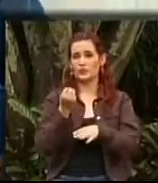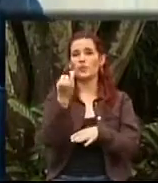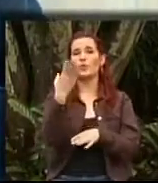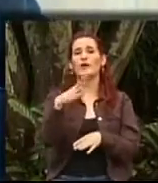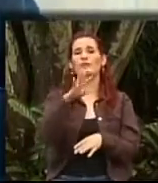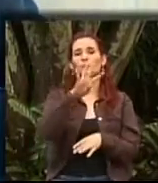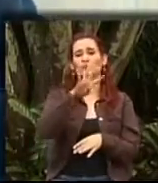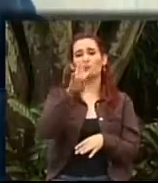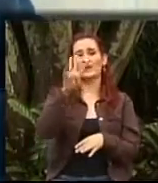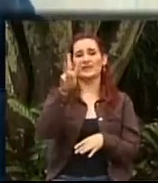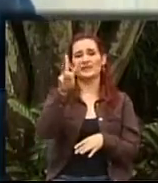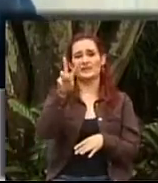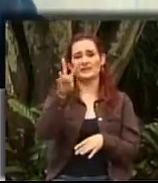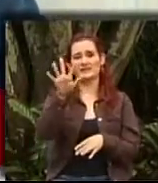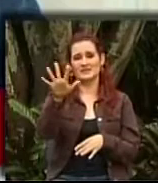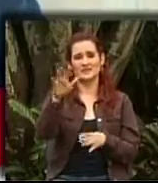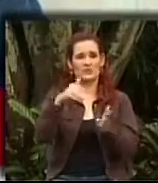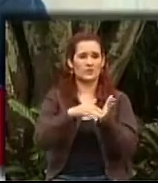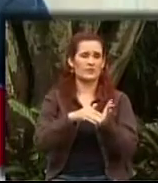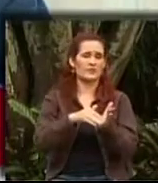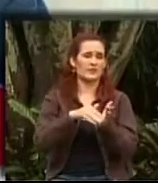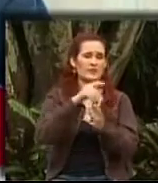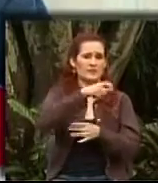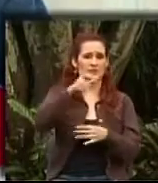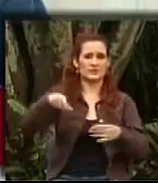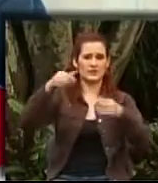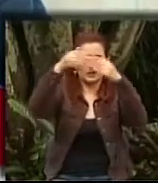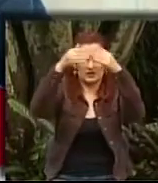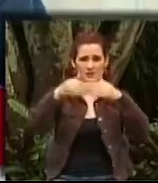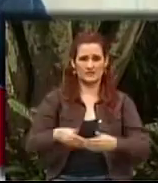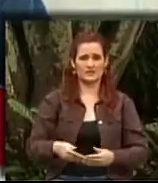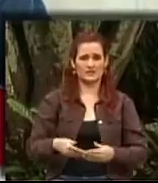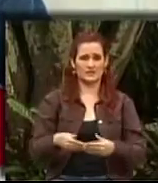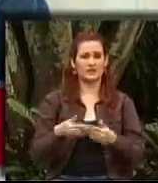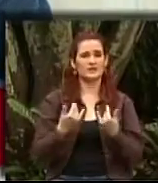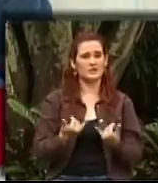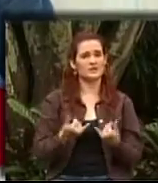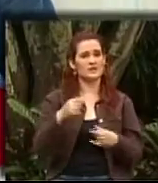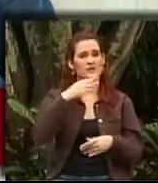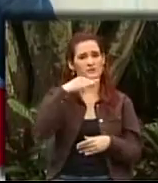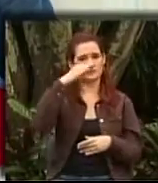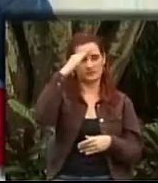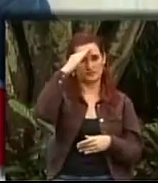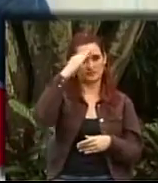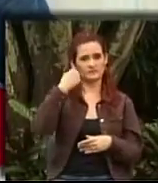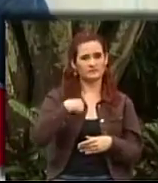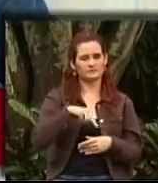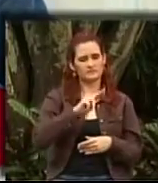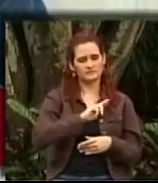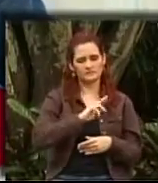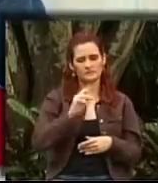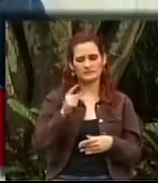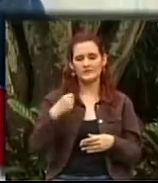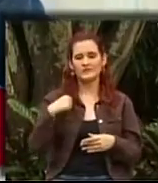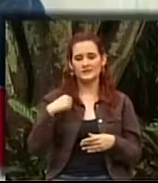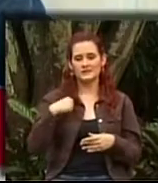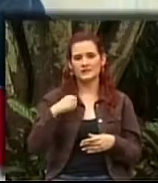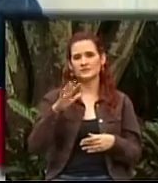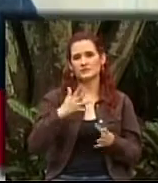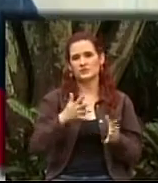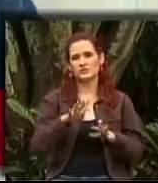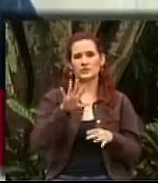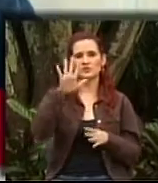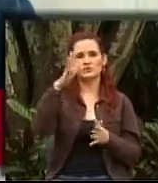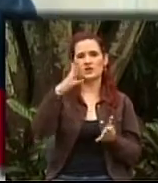Secretaría de Salud, son 45 mil personas en situación de discapacidad, nosotros en este momento estamos cubriendo alrededor